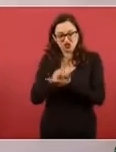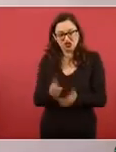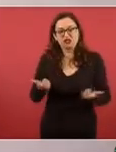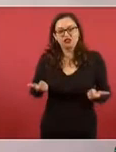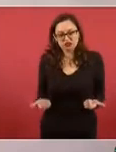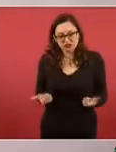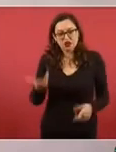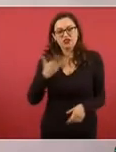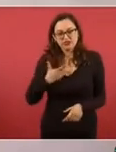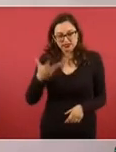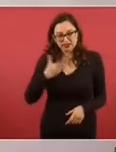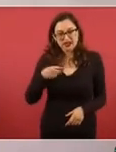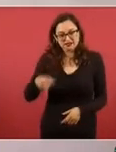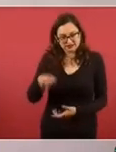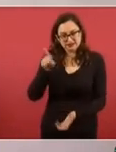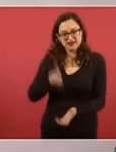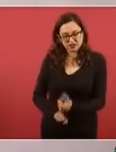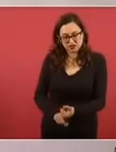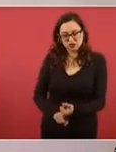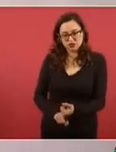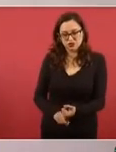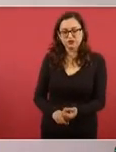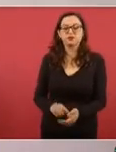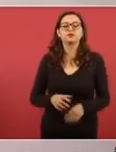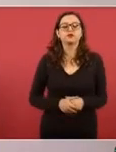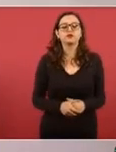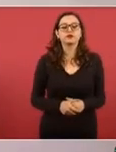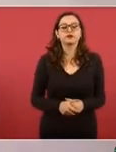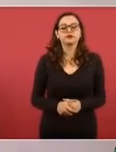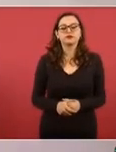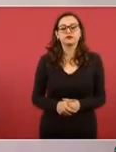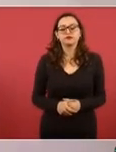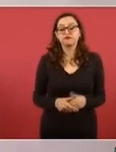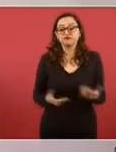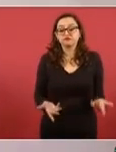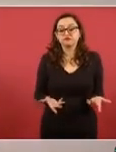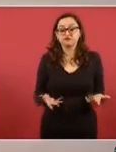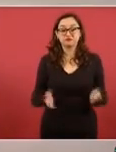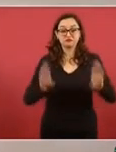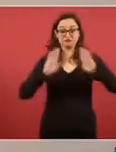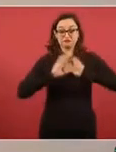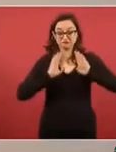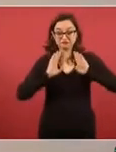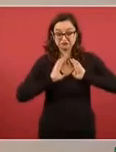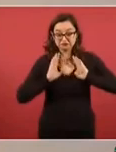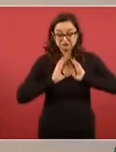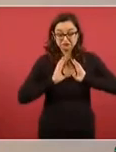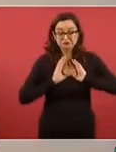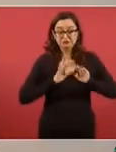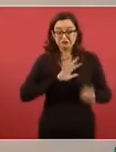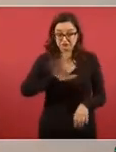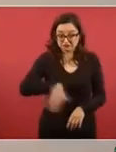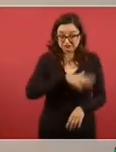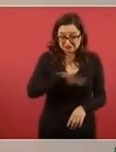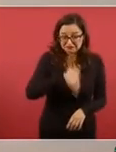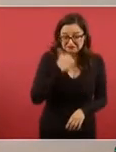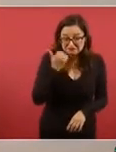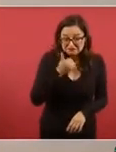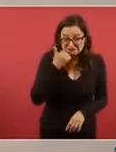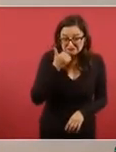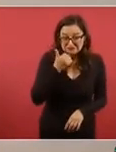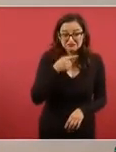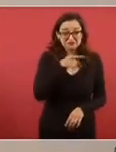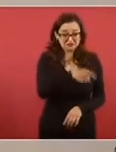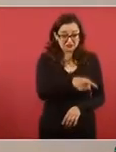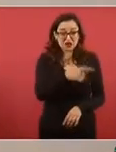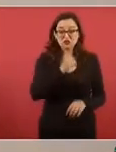César López Patolsi, lo cual era su obligación. Que al filo de las 22.45 horas del